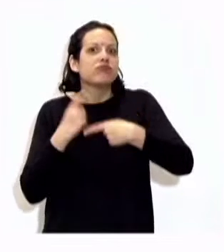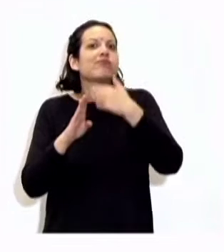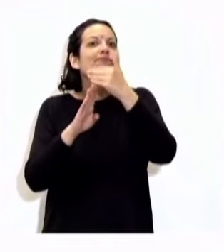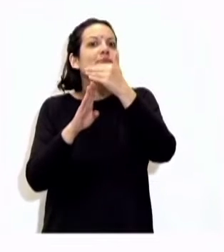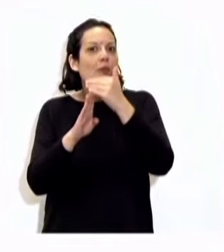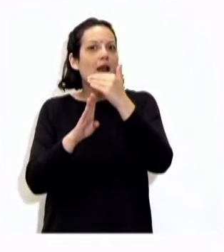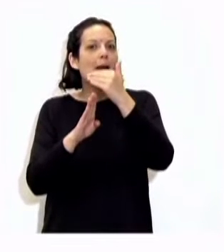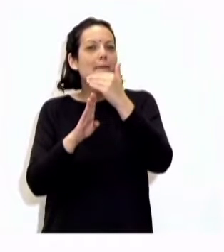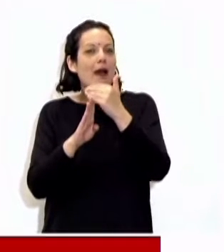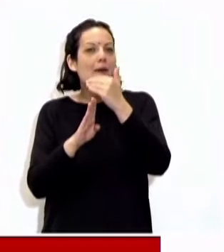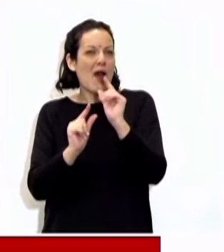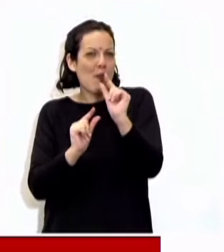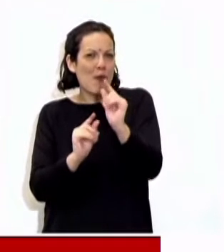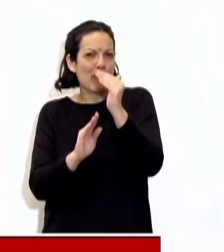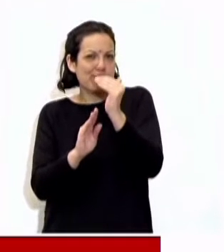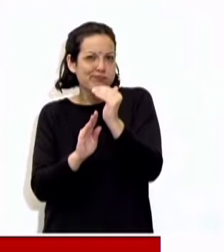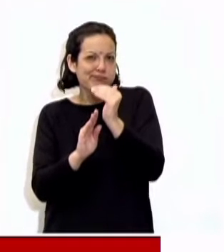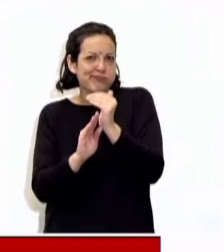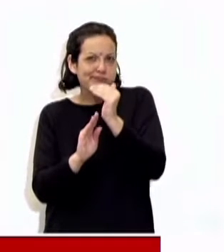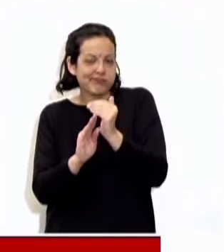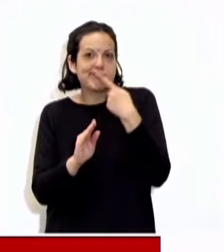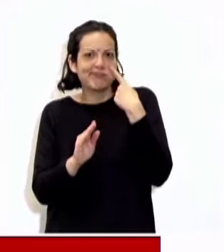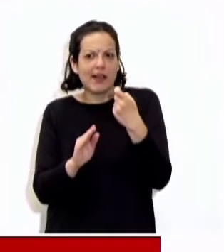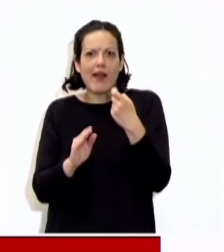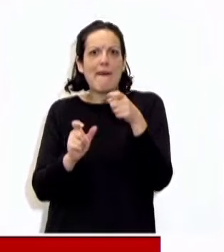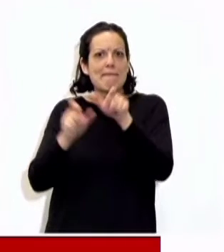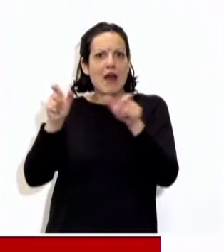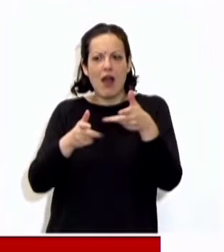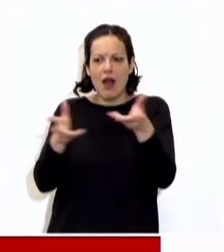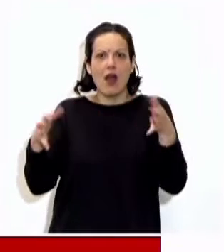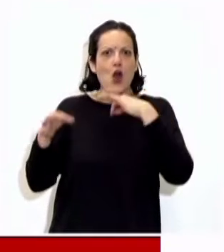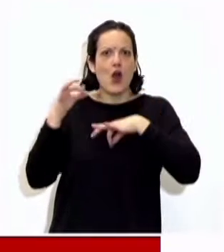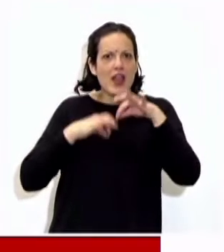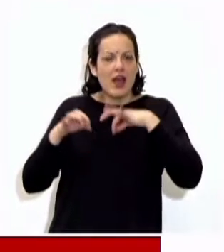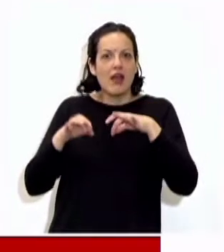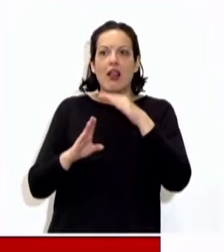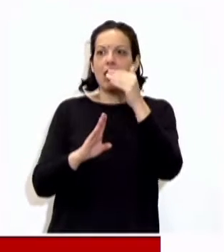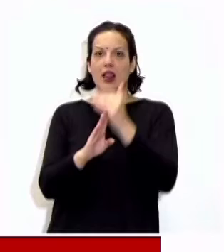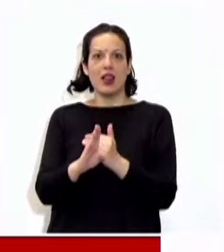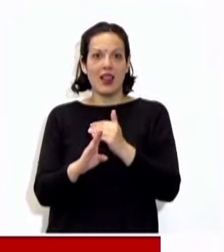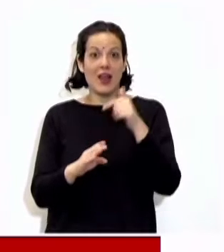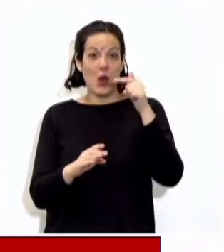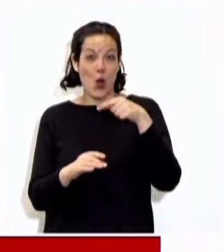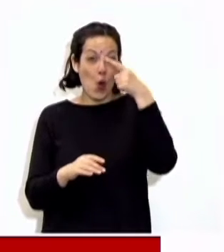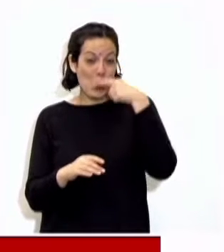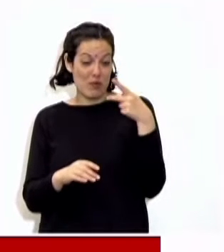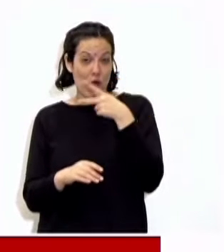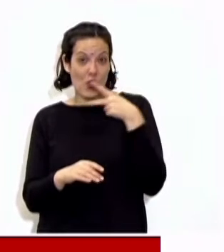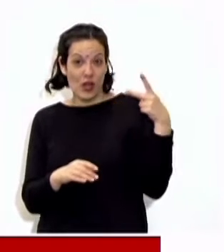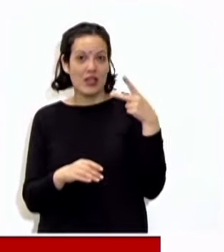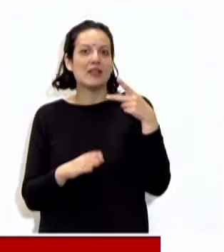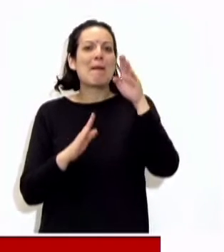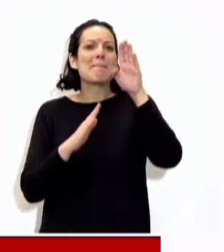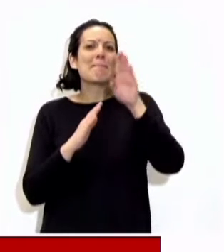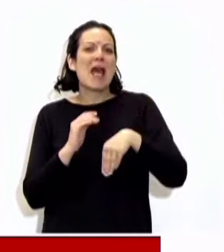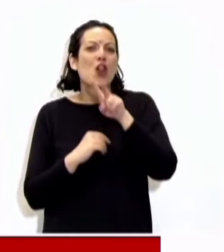En la más, en la cual se observa un descenso de casos, menos de 200 casos detectamos durante estos últimos 14 días. Recordemos